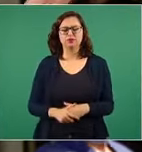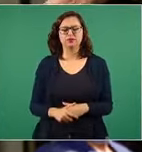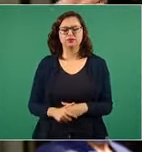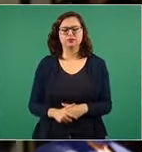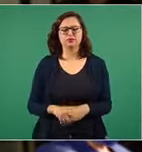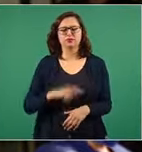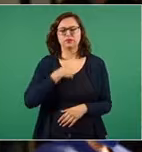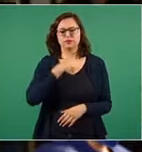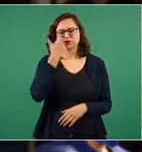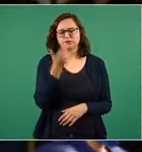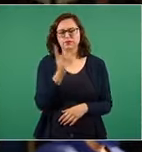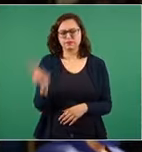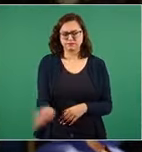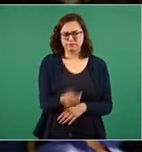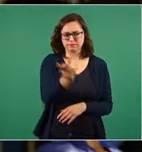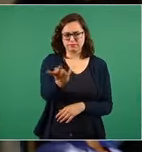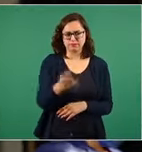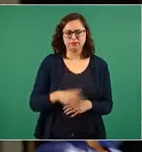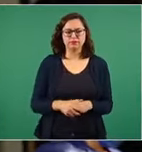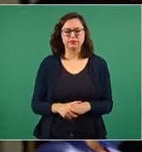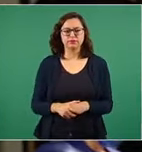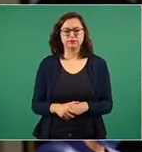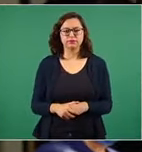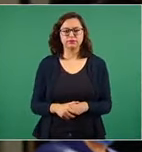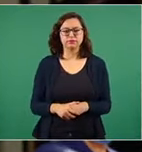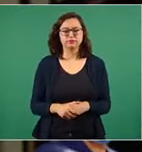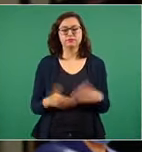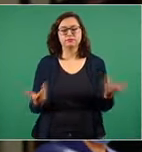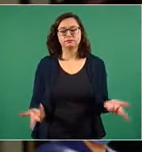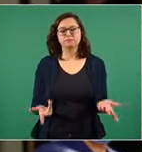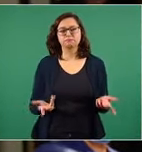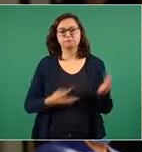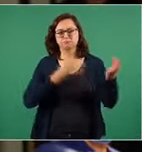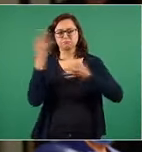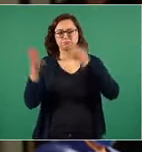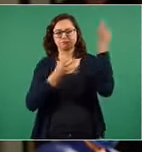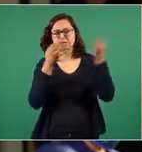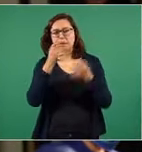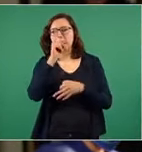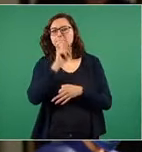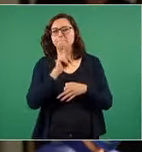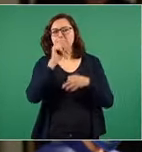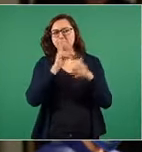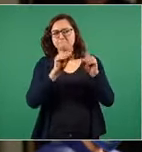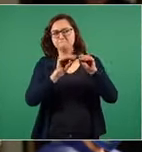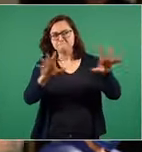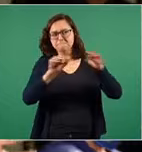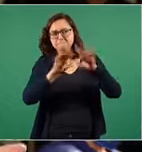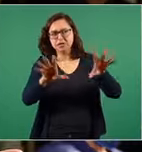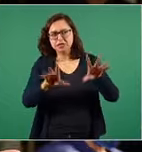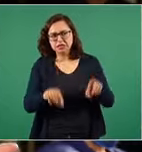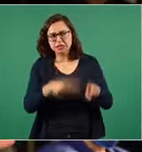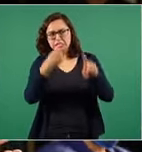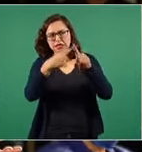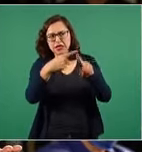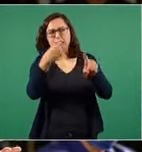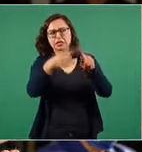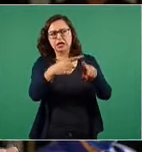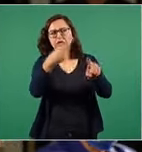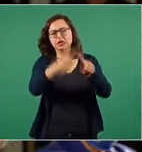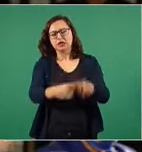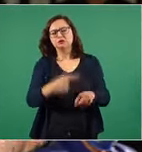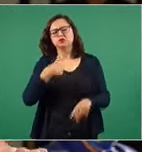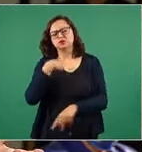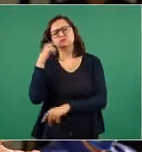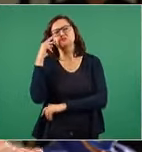he visto varias sesiones de quiénes quieren las mentiras y quiero preguntarle qué política pública se va